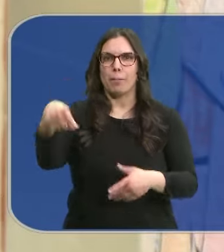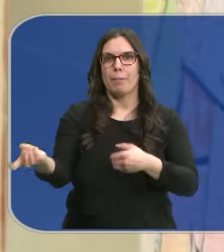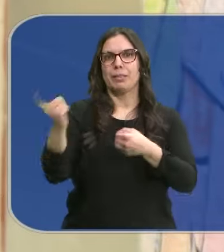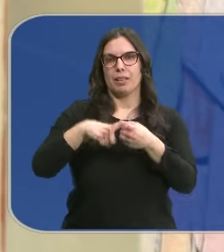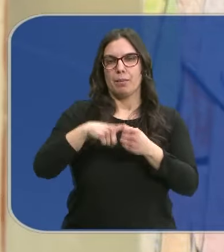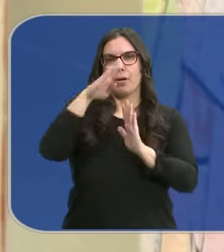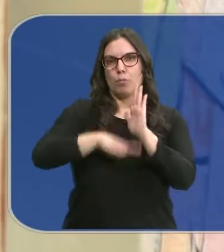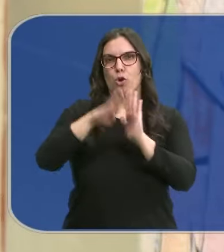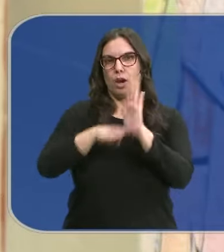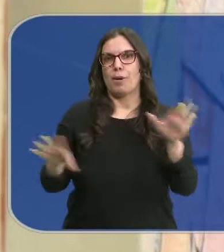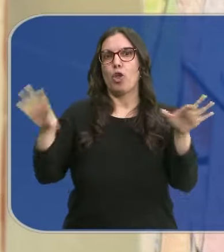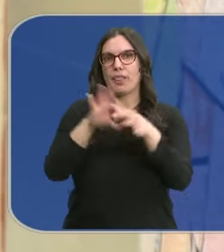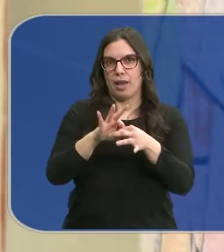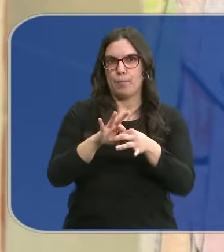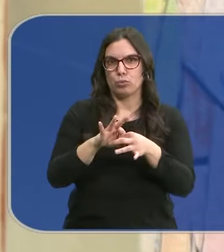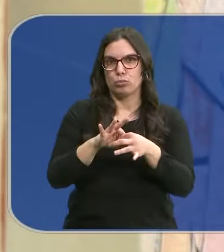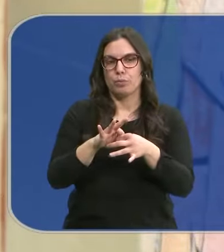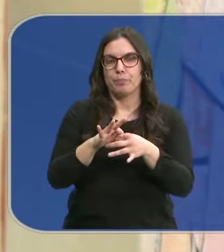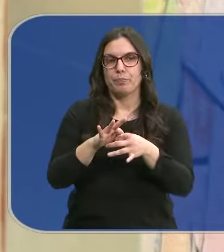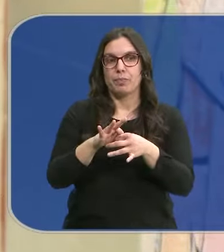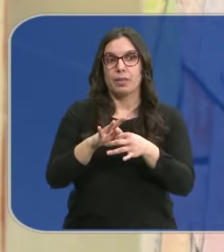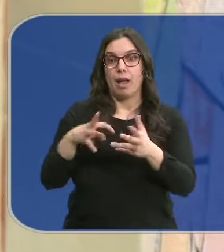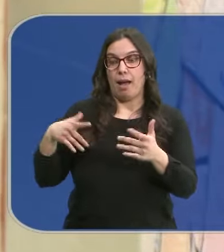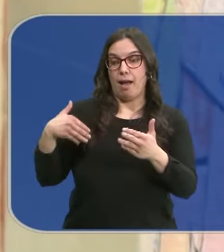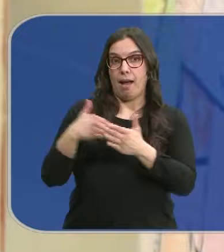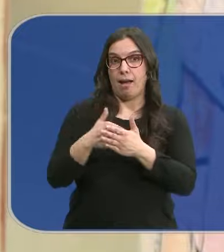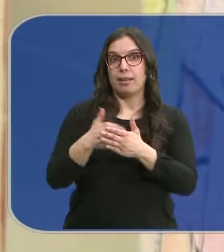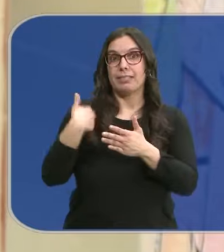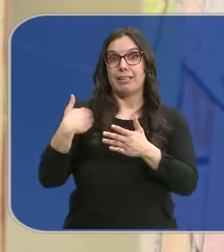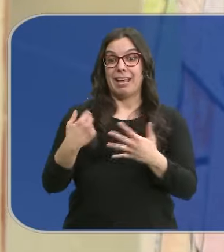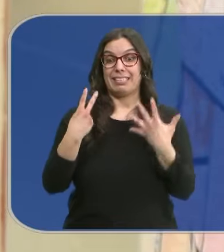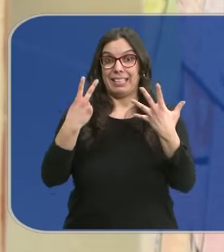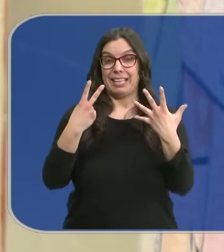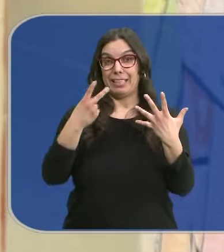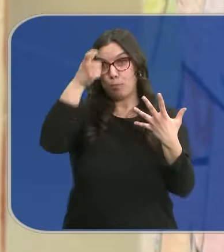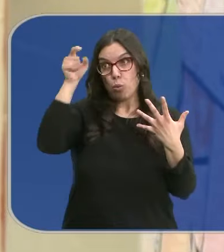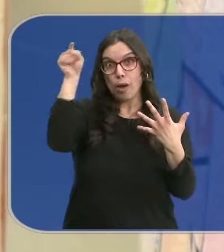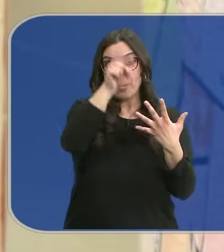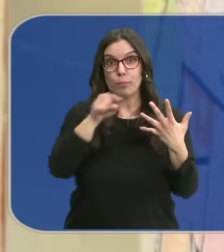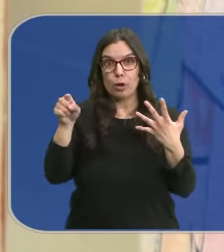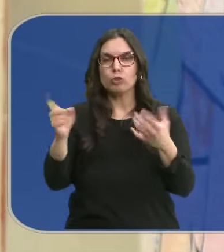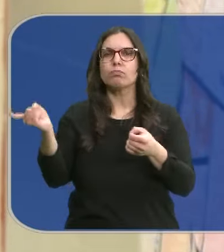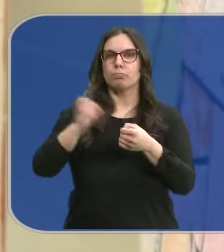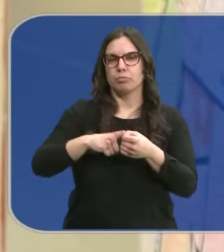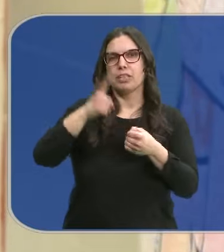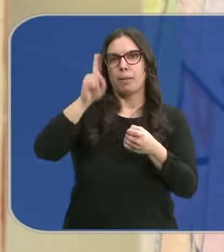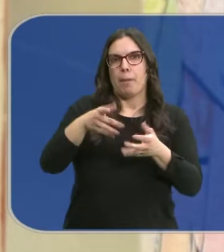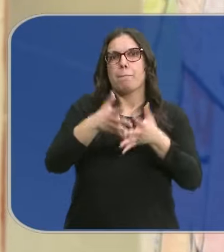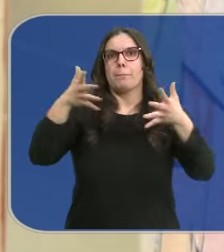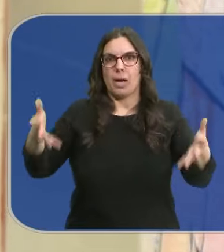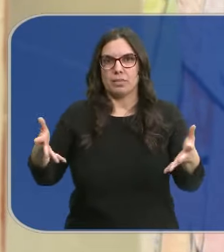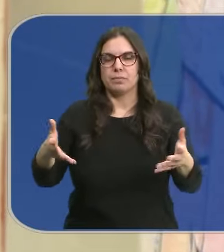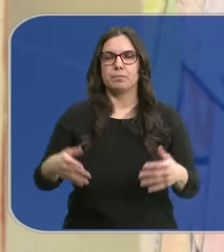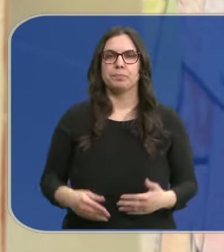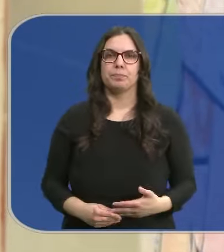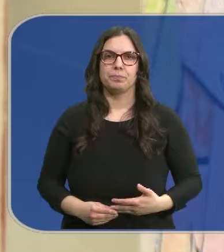adherido a este programa Conciliamos. Que en lo que llevamos de año, 7 municipios se han adherido también a este